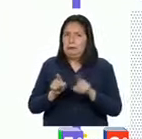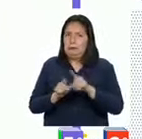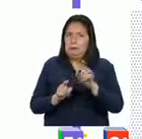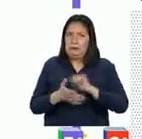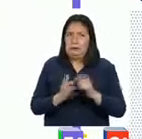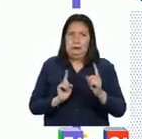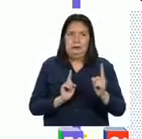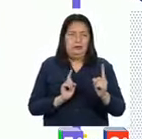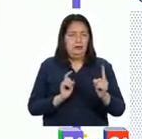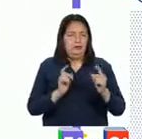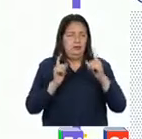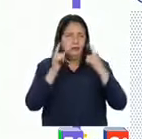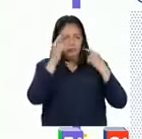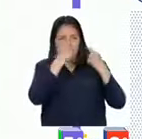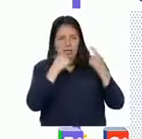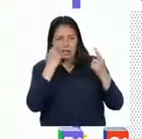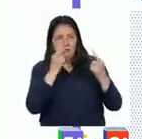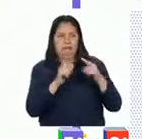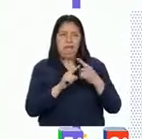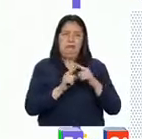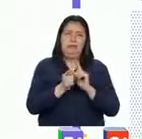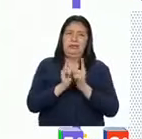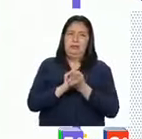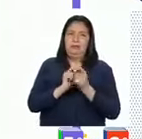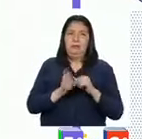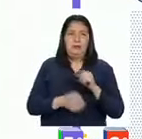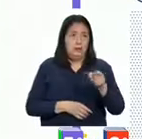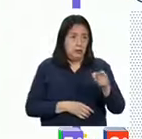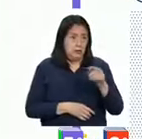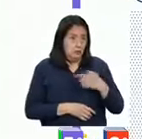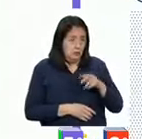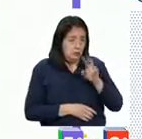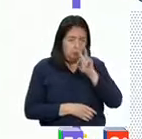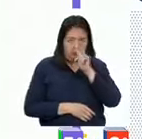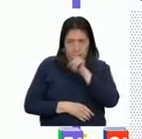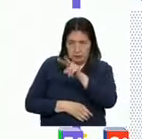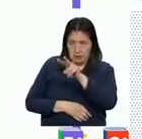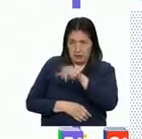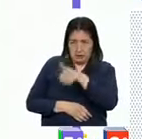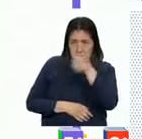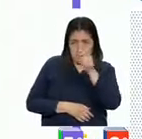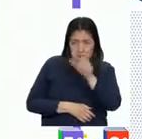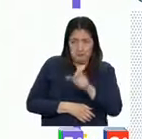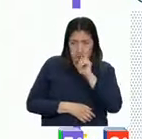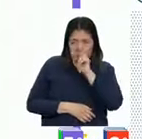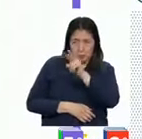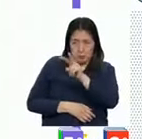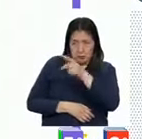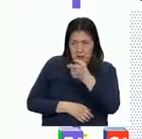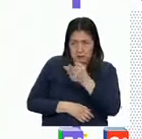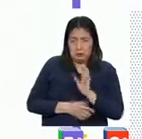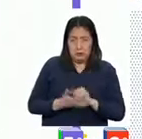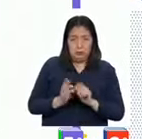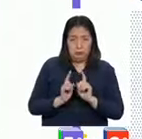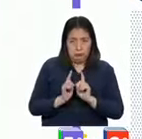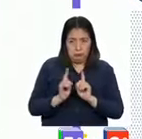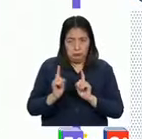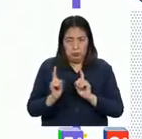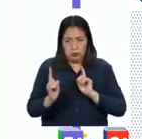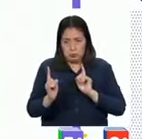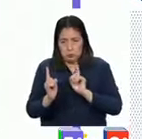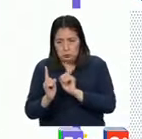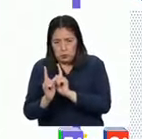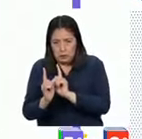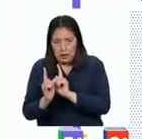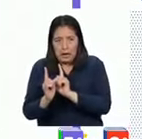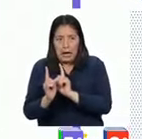cambiar la expresión de su rostro. Si esto le ocurre o percibes en otros estas reacciones por tu cercanía,